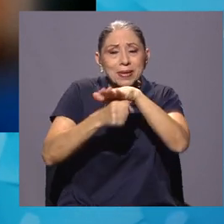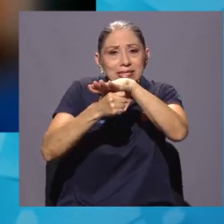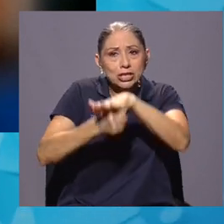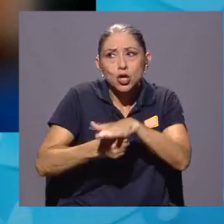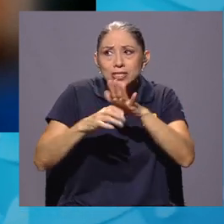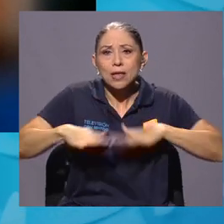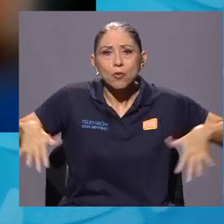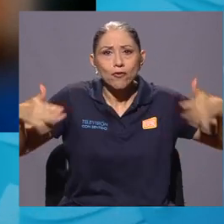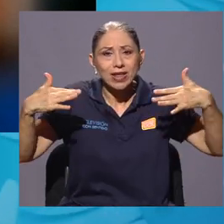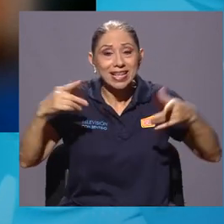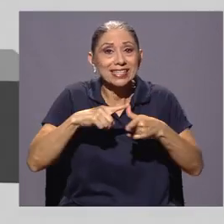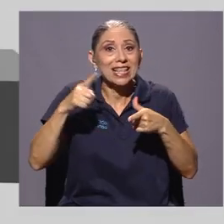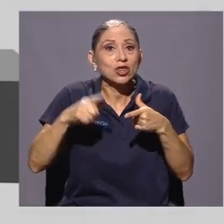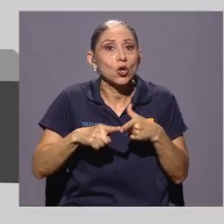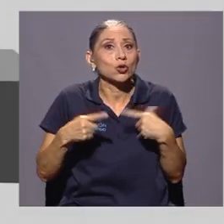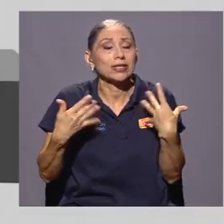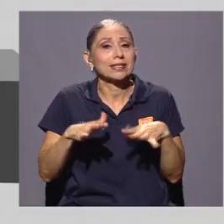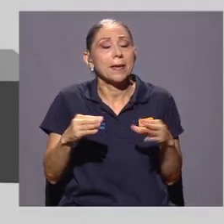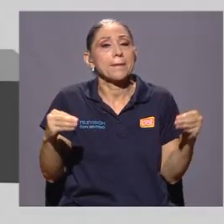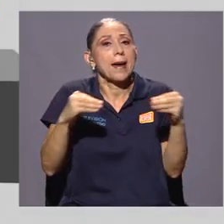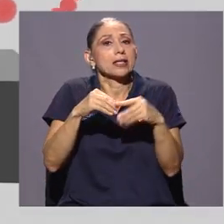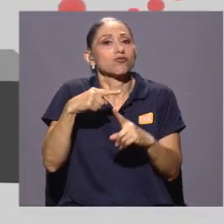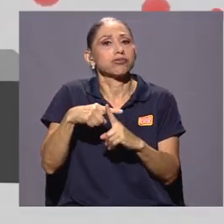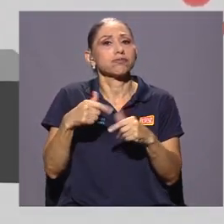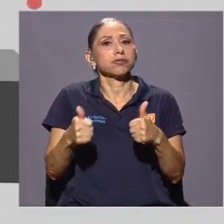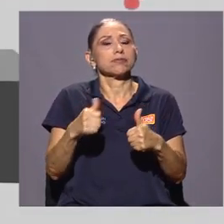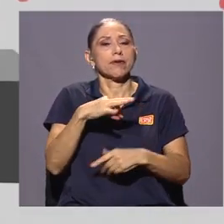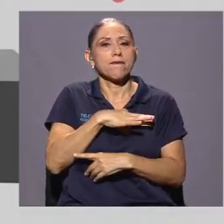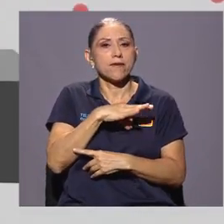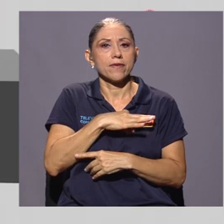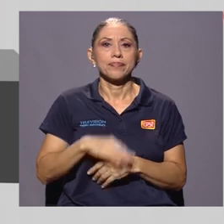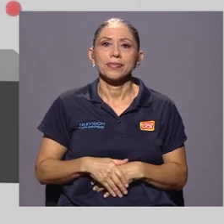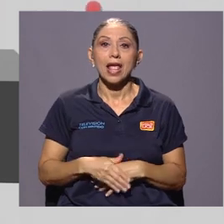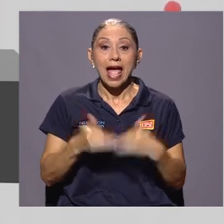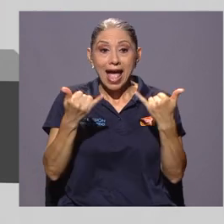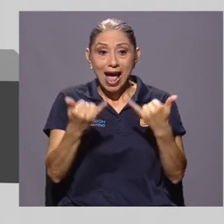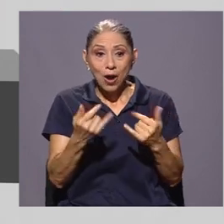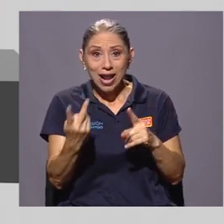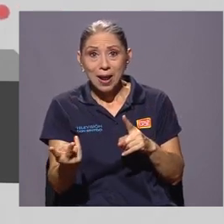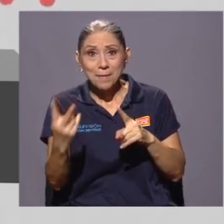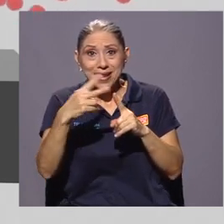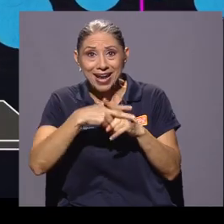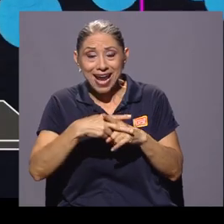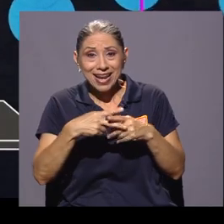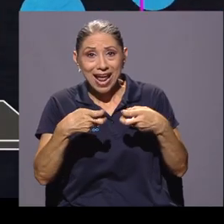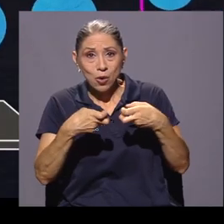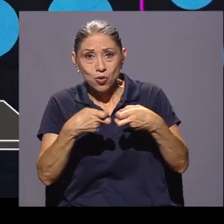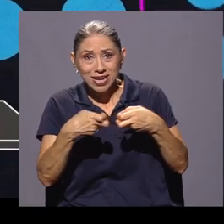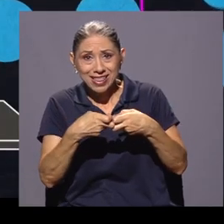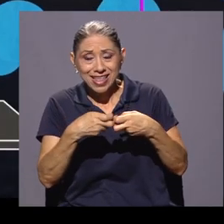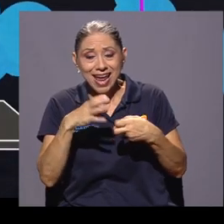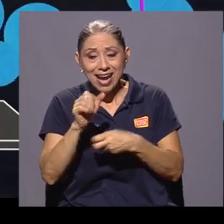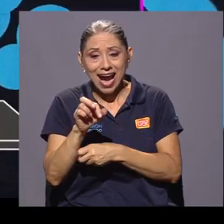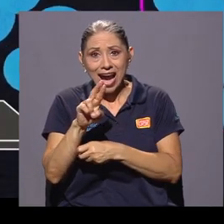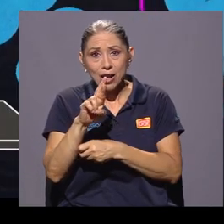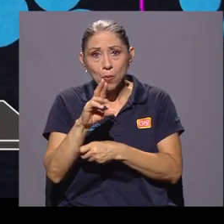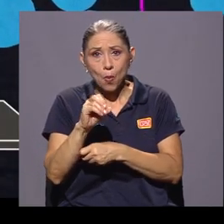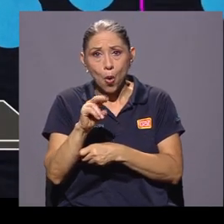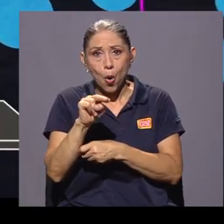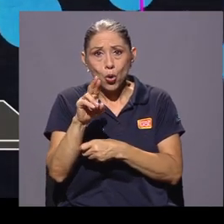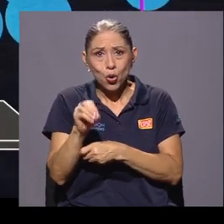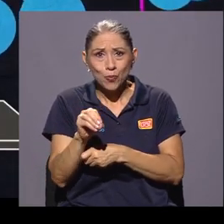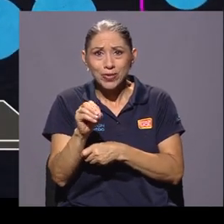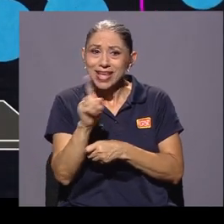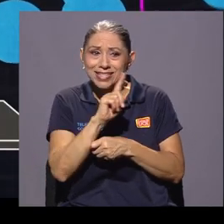energético sea menor. No obstante, al aplicar la corriente o la diferencia de potencial, el carbono progresivamente pierde su